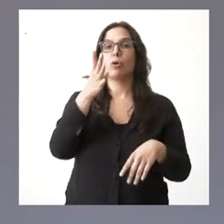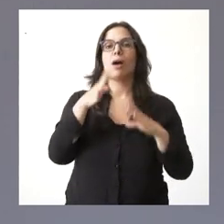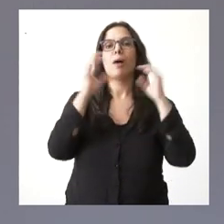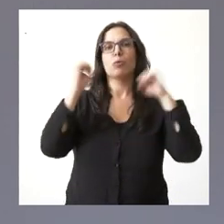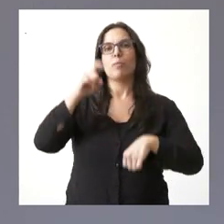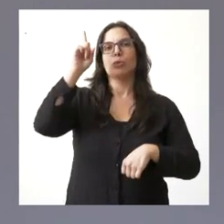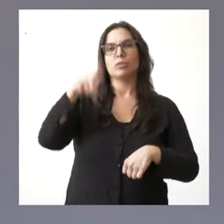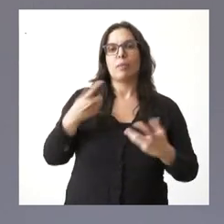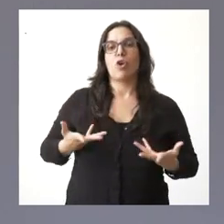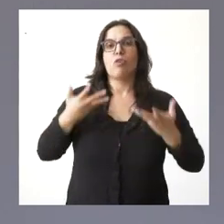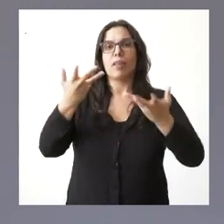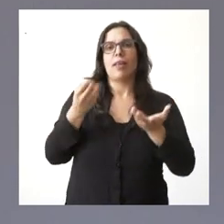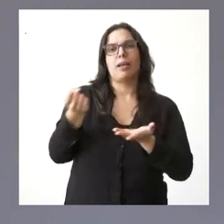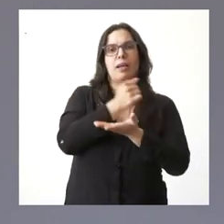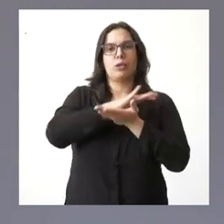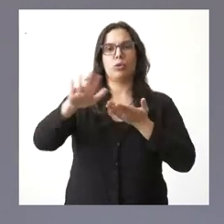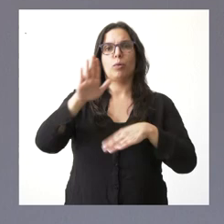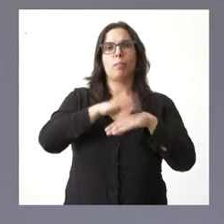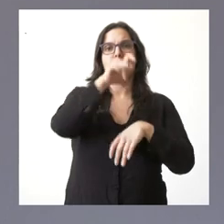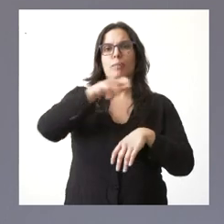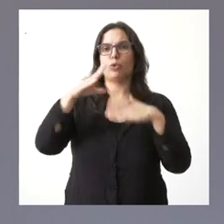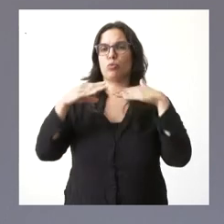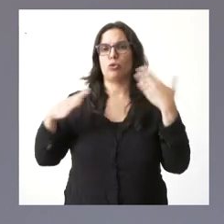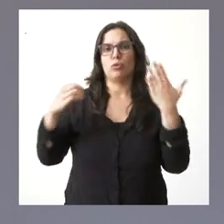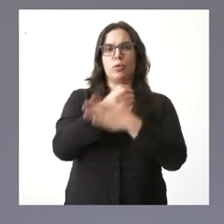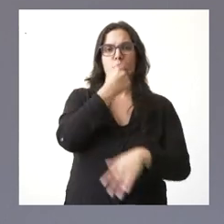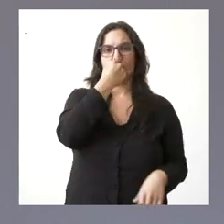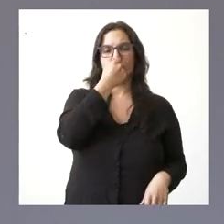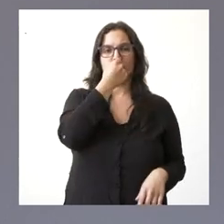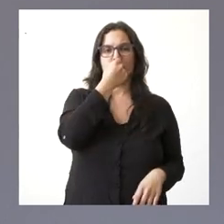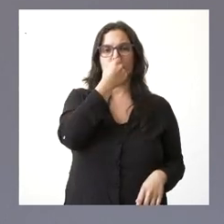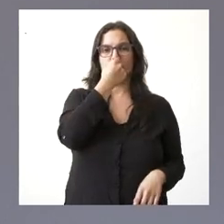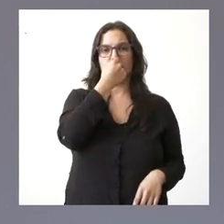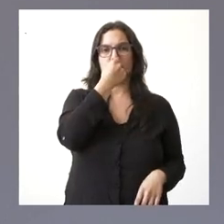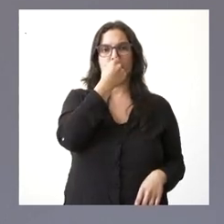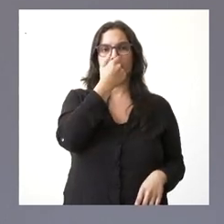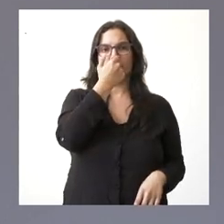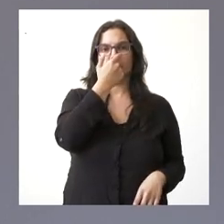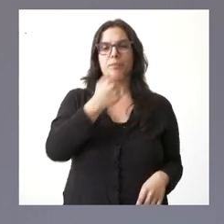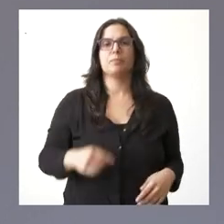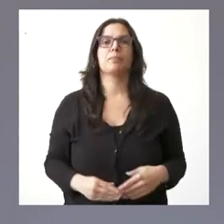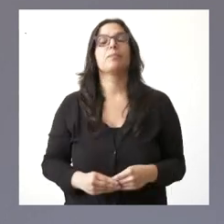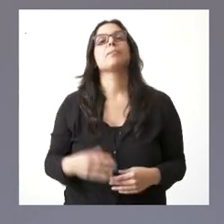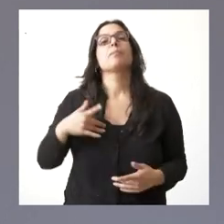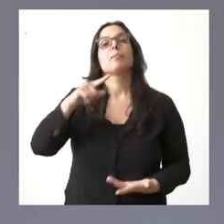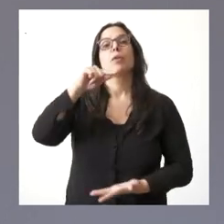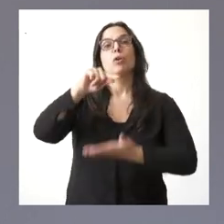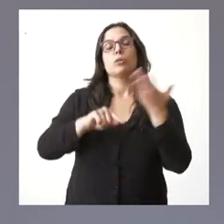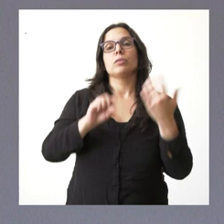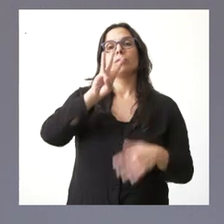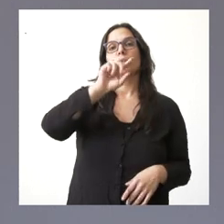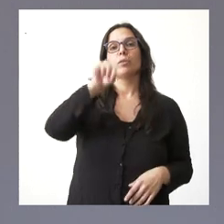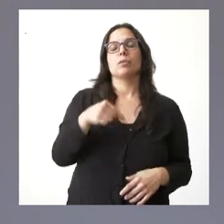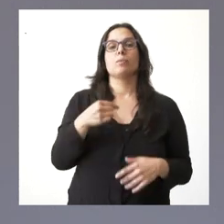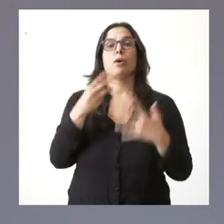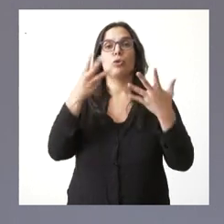de la misma para todos los usuarios. En un primer momento se realizó un contrato de 3,8 millones de euros,